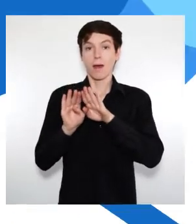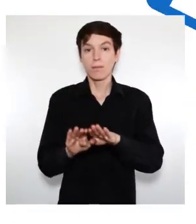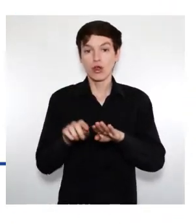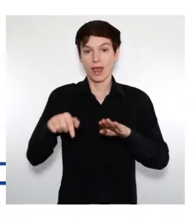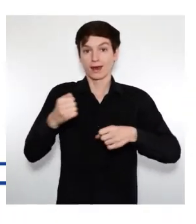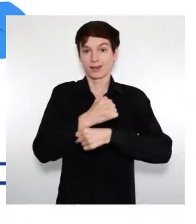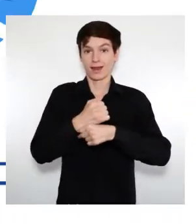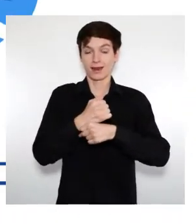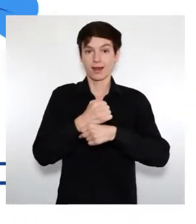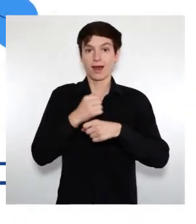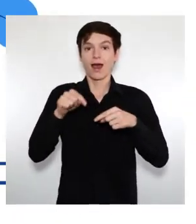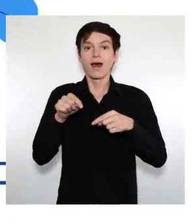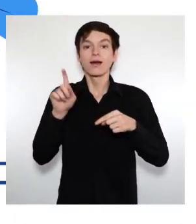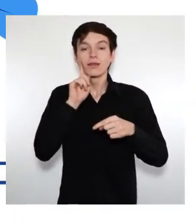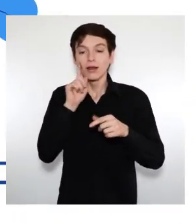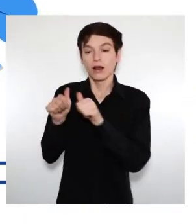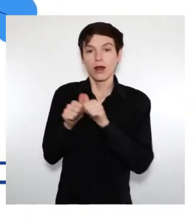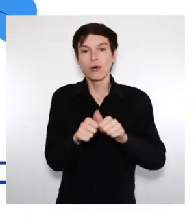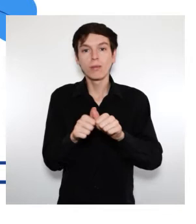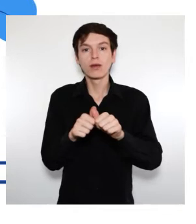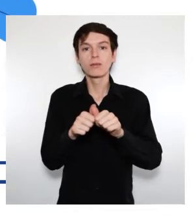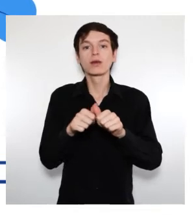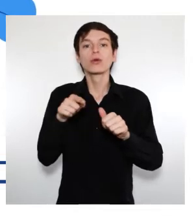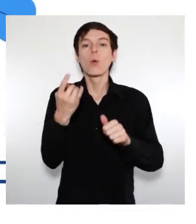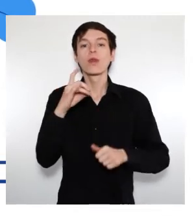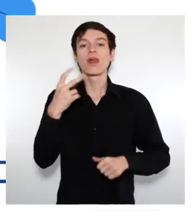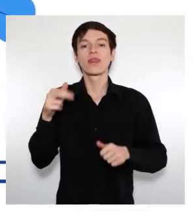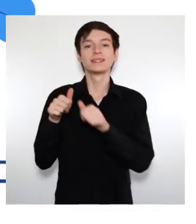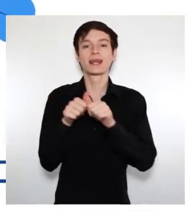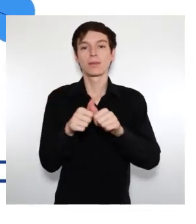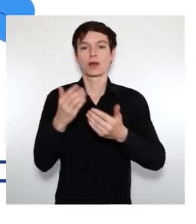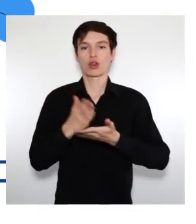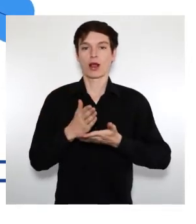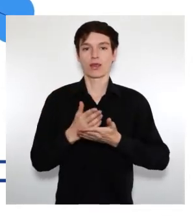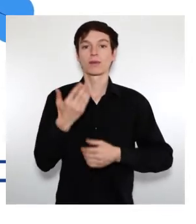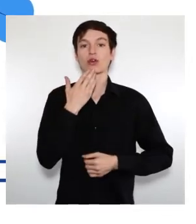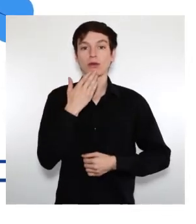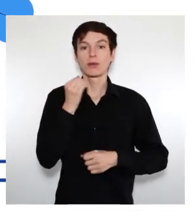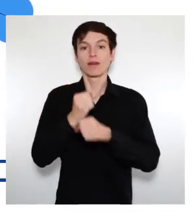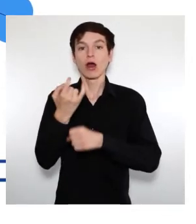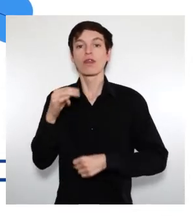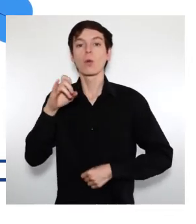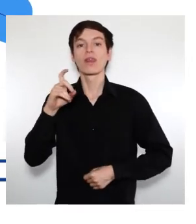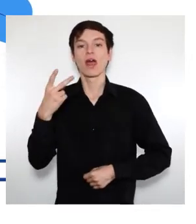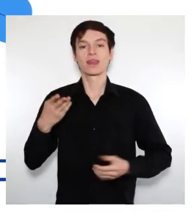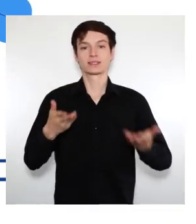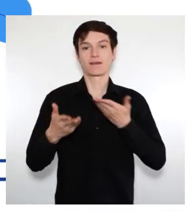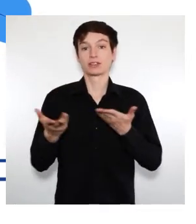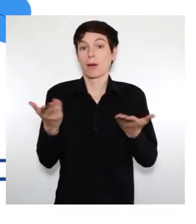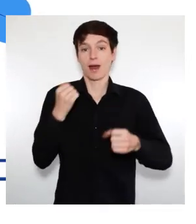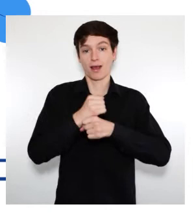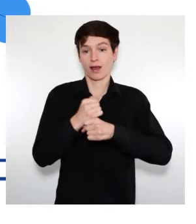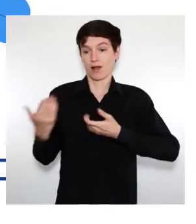Para apoyarles en esta tarea, contarán con el acompañamiento de la unidad de seguimiento académico y el trabajo de las